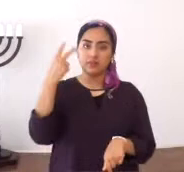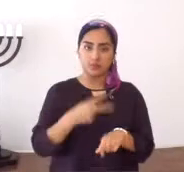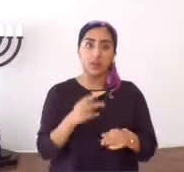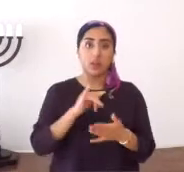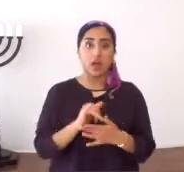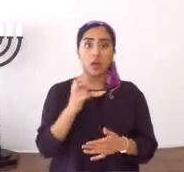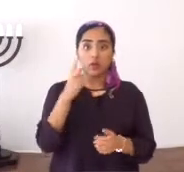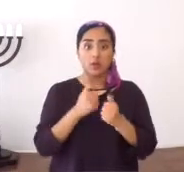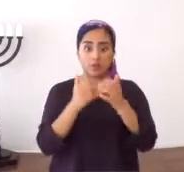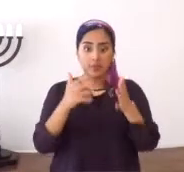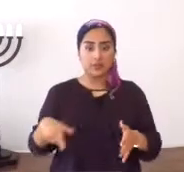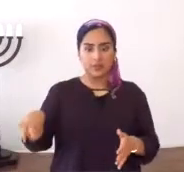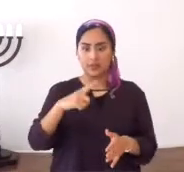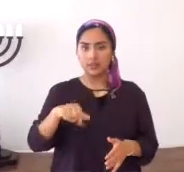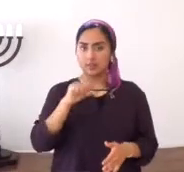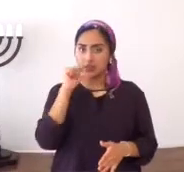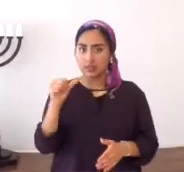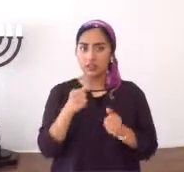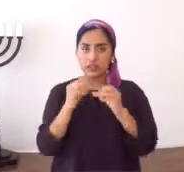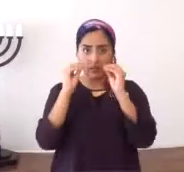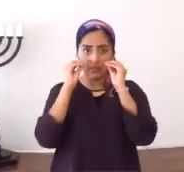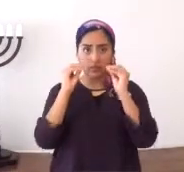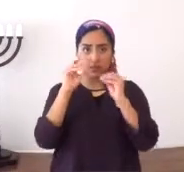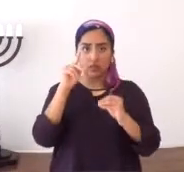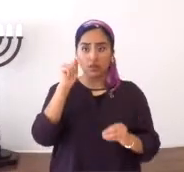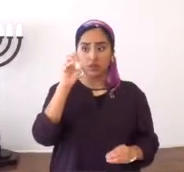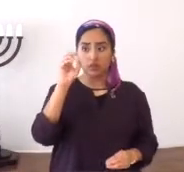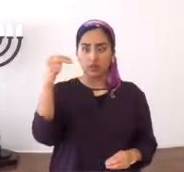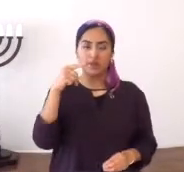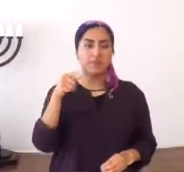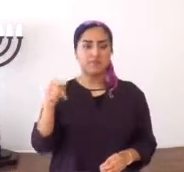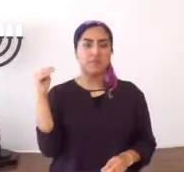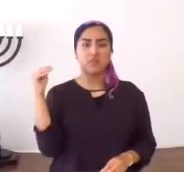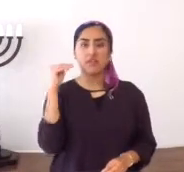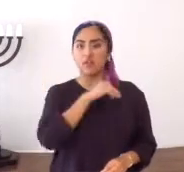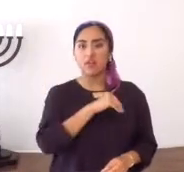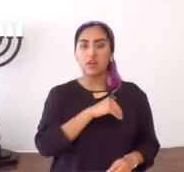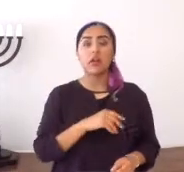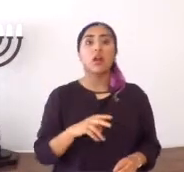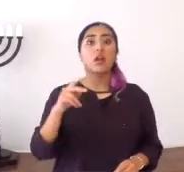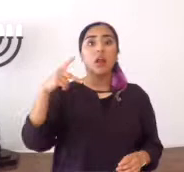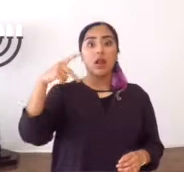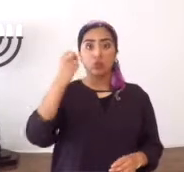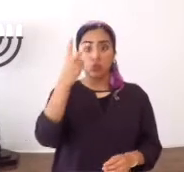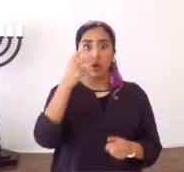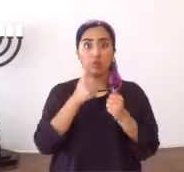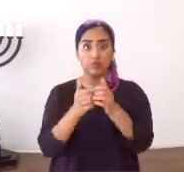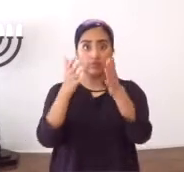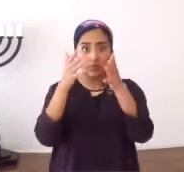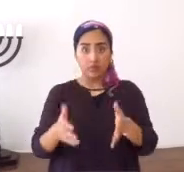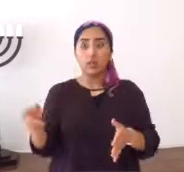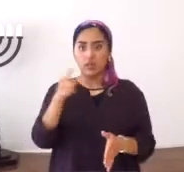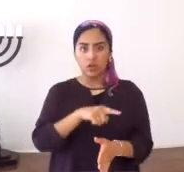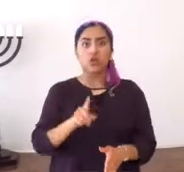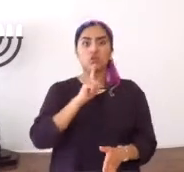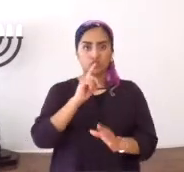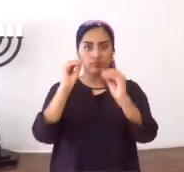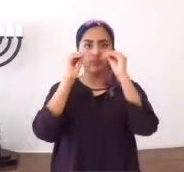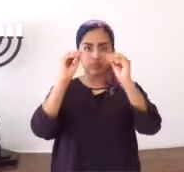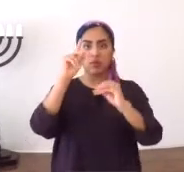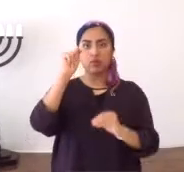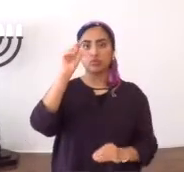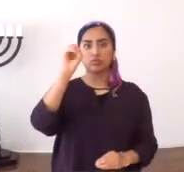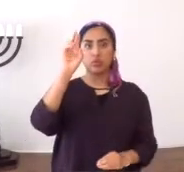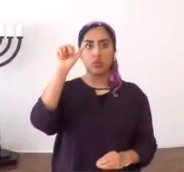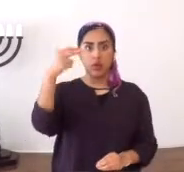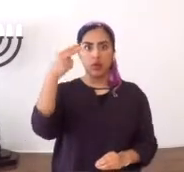decir, vuelvo a repetir, por segunda vez, que los apóstoles, no enseñaban Torah, es una mentira, de Satanás, los apóstoles, los Yalejim,